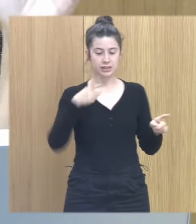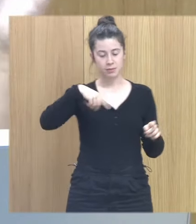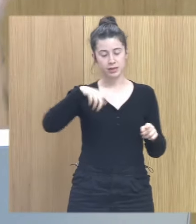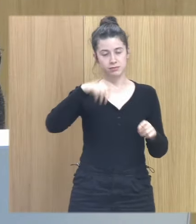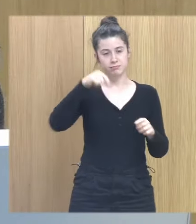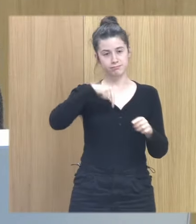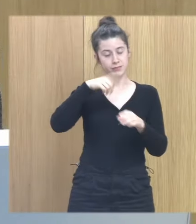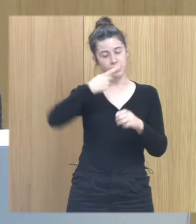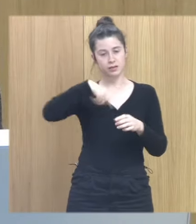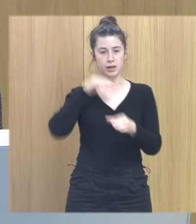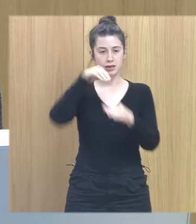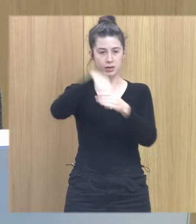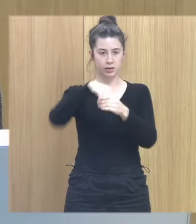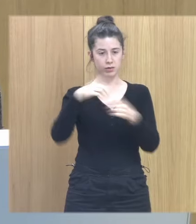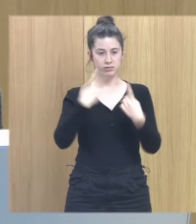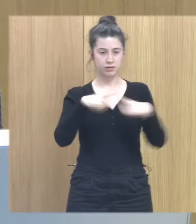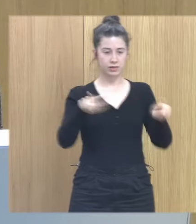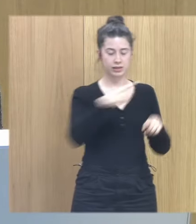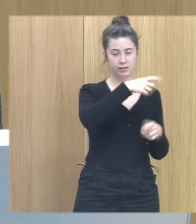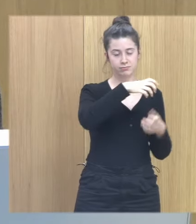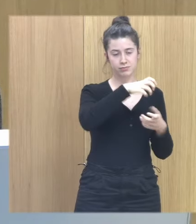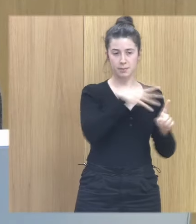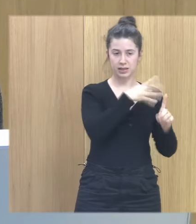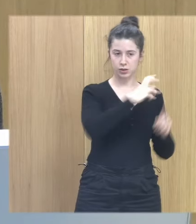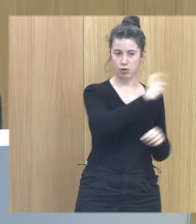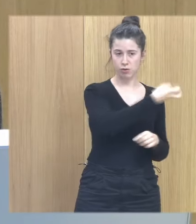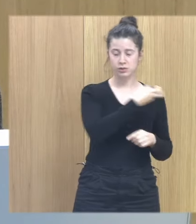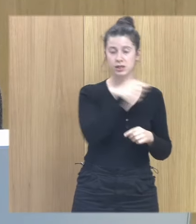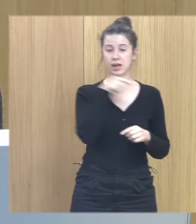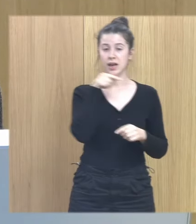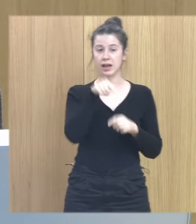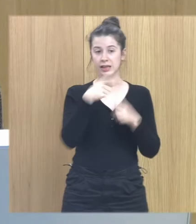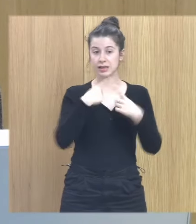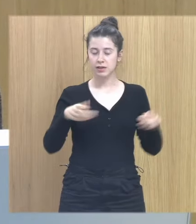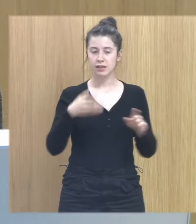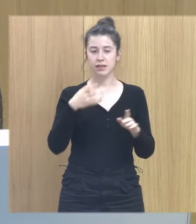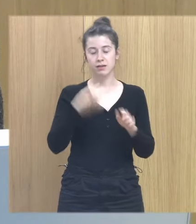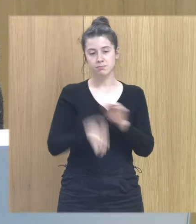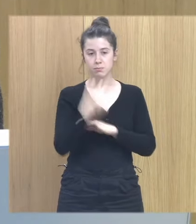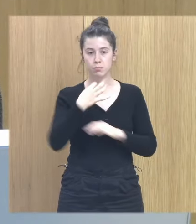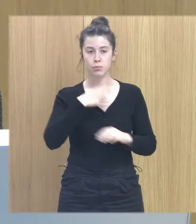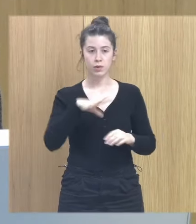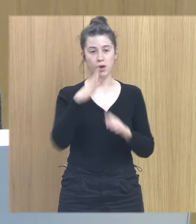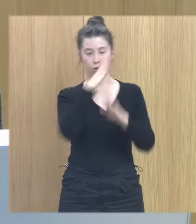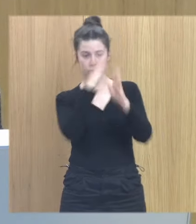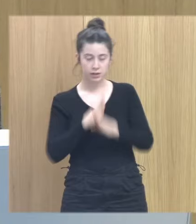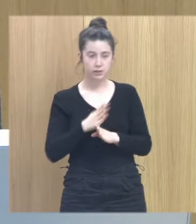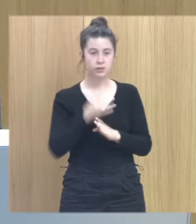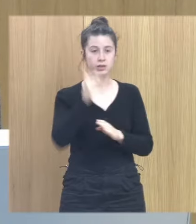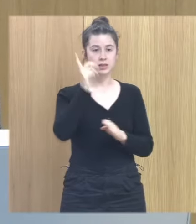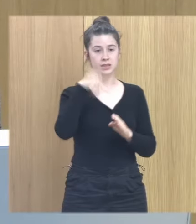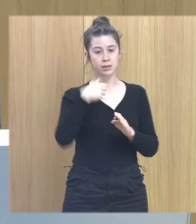otras formas de maltrato. Y esa conciencia lleva a la ocultación, lleva a la planificación, lleva a hacer